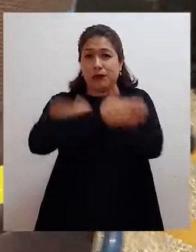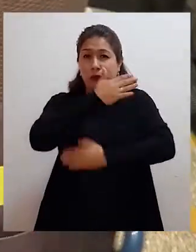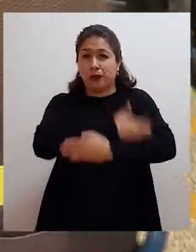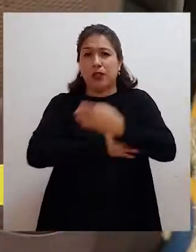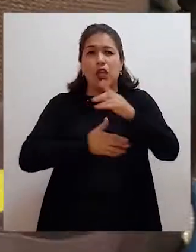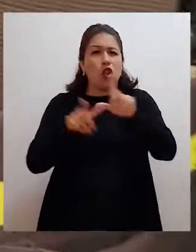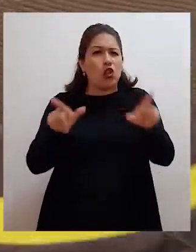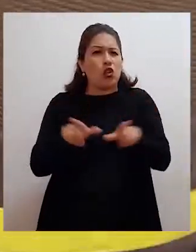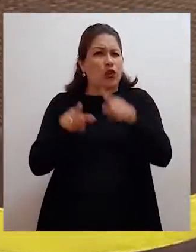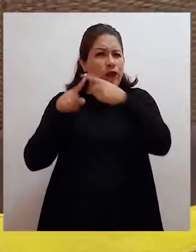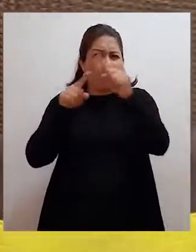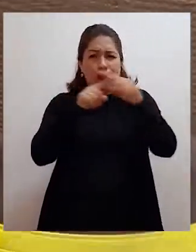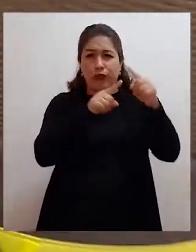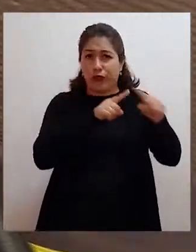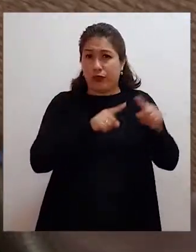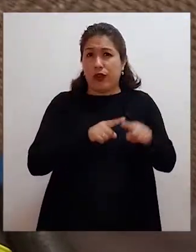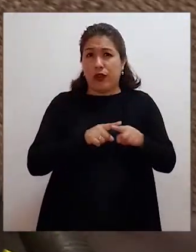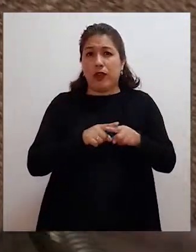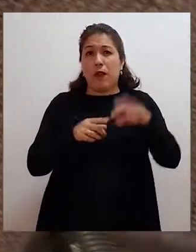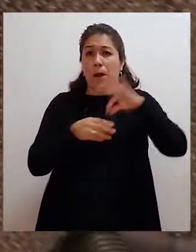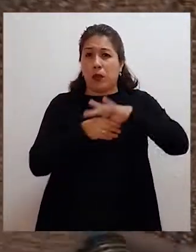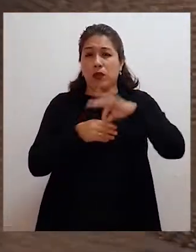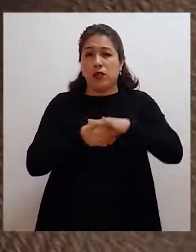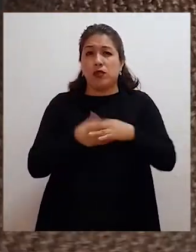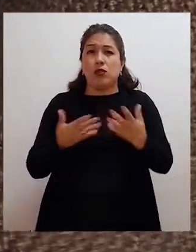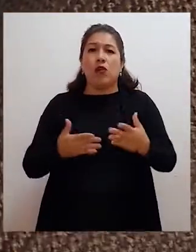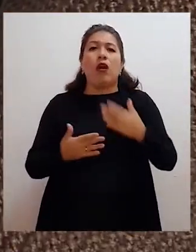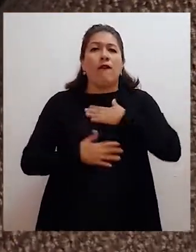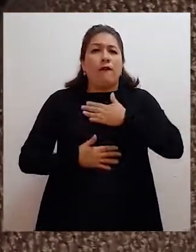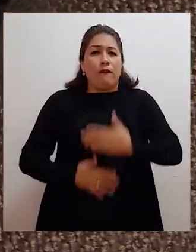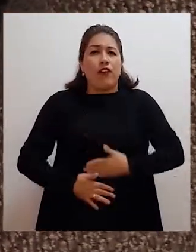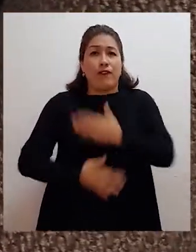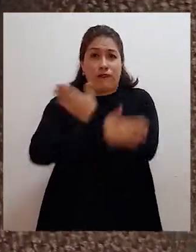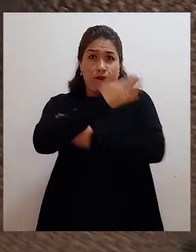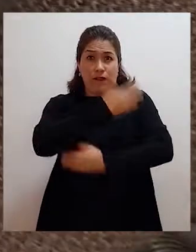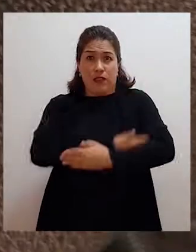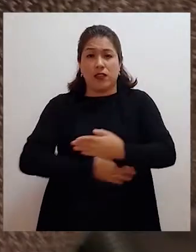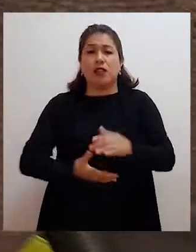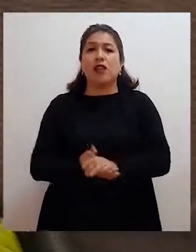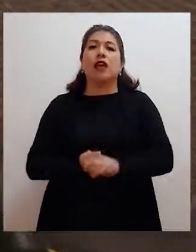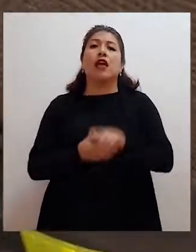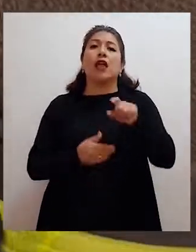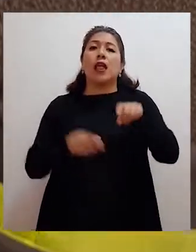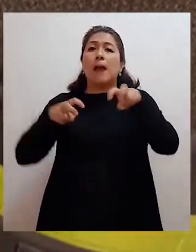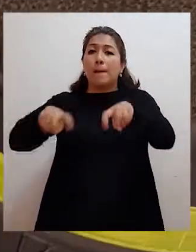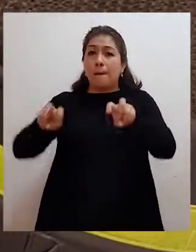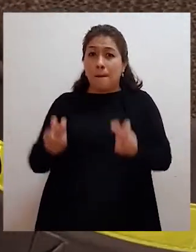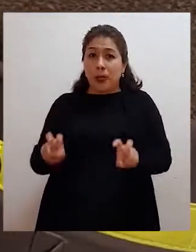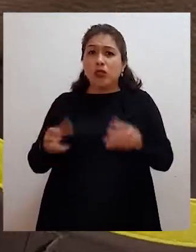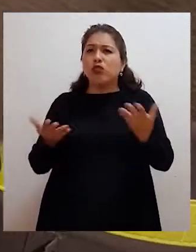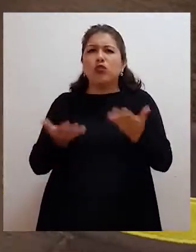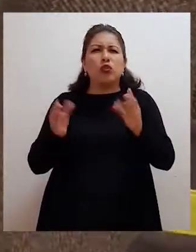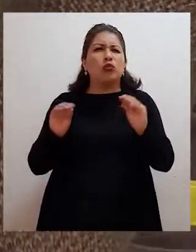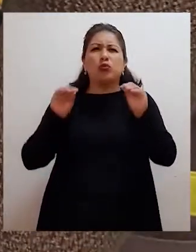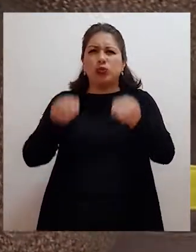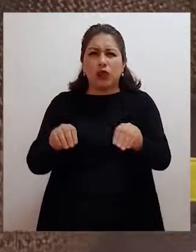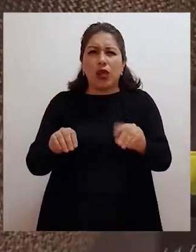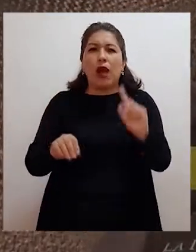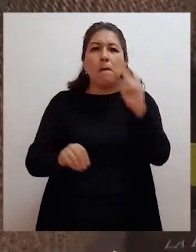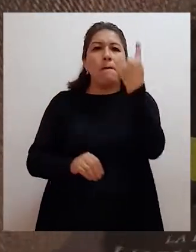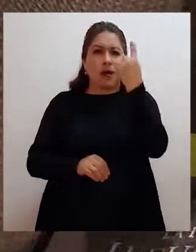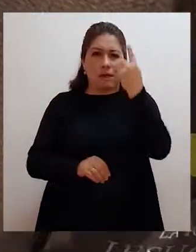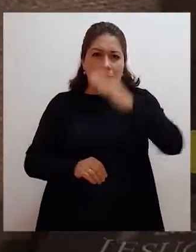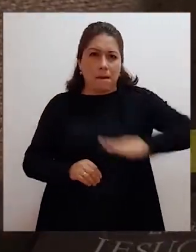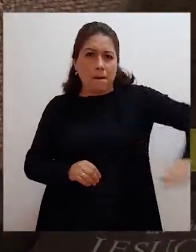centros de votación, personas con discapacidad física, las mesas de sufragio tienen que estar instaladas en el primer